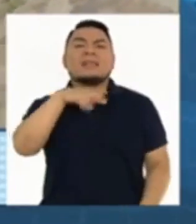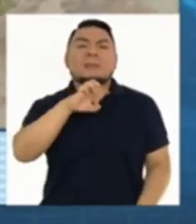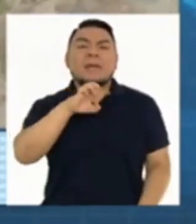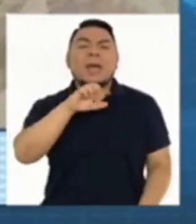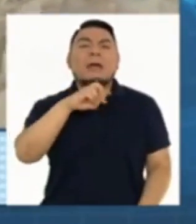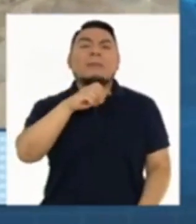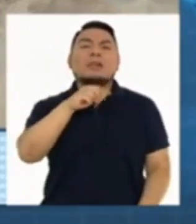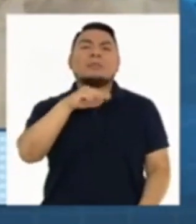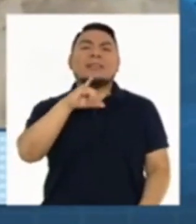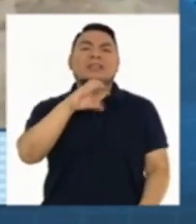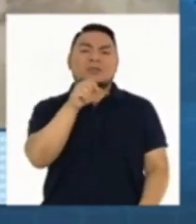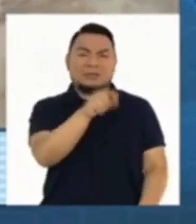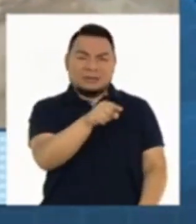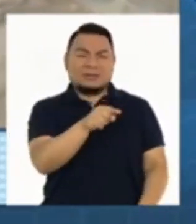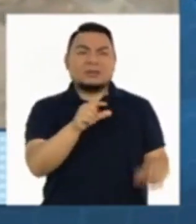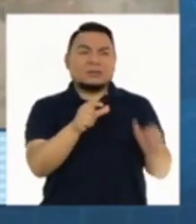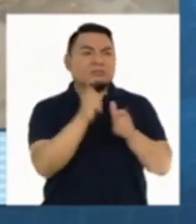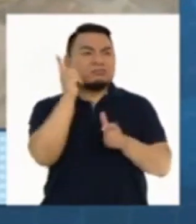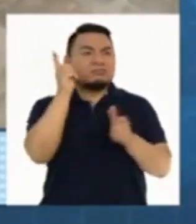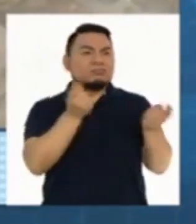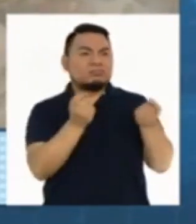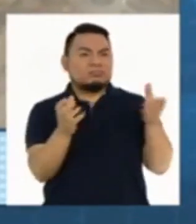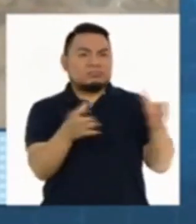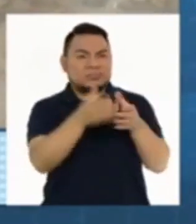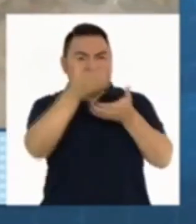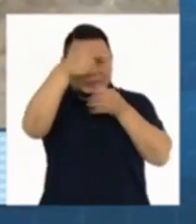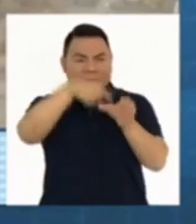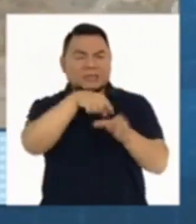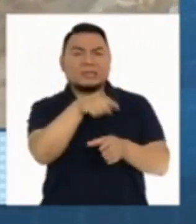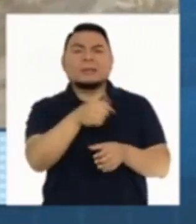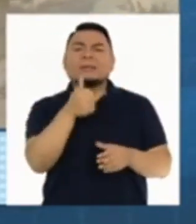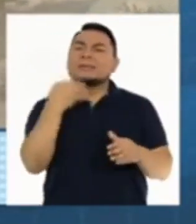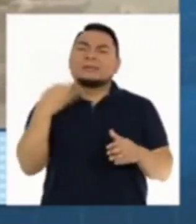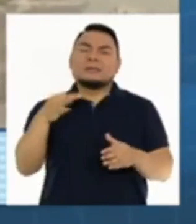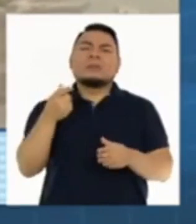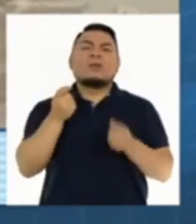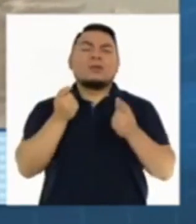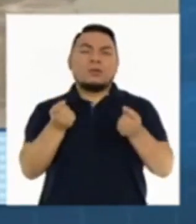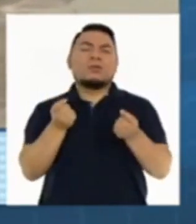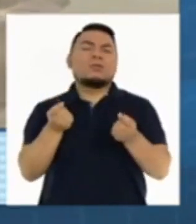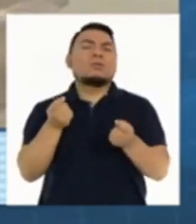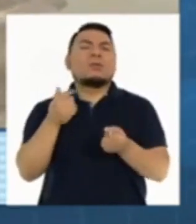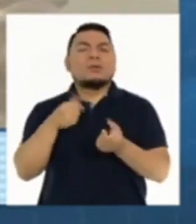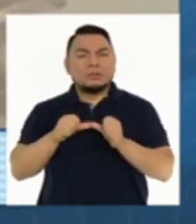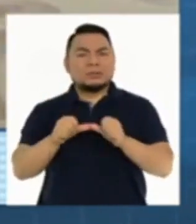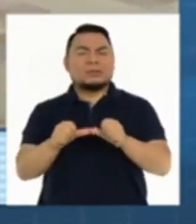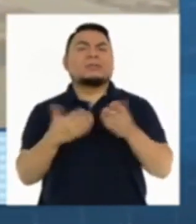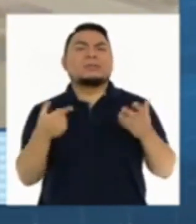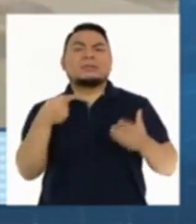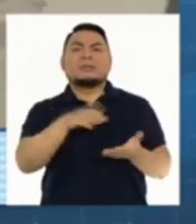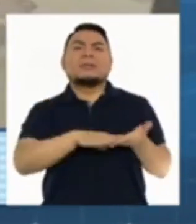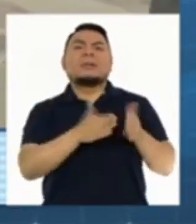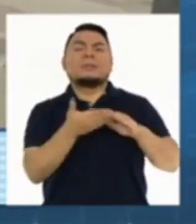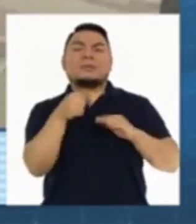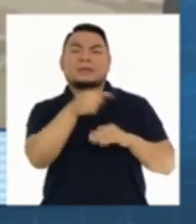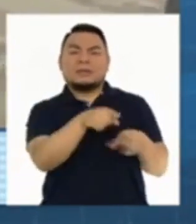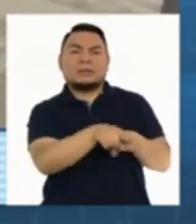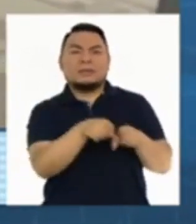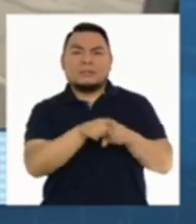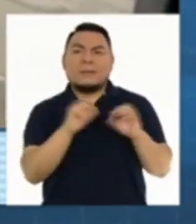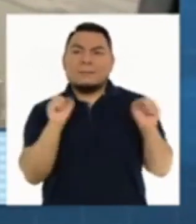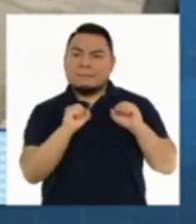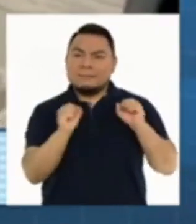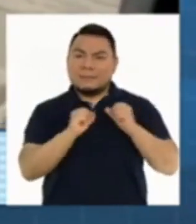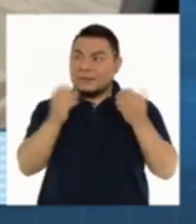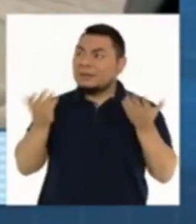cuales han realizado actividades ilícitas, sobre todo eso es el control constante que tiene que haber y además una población que tiene